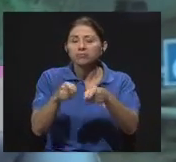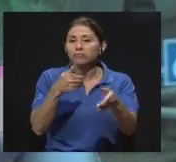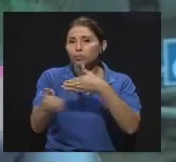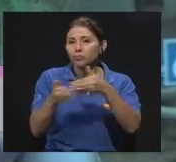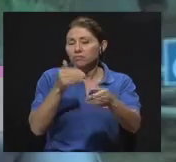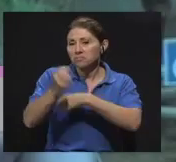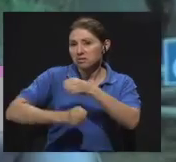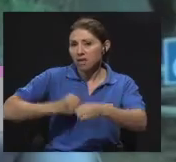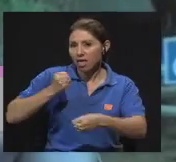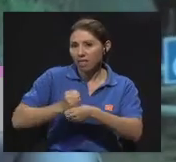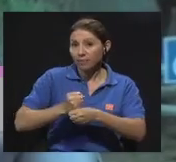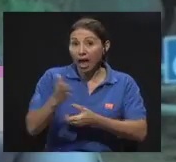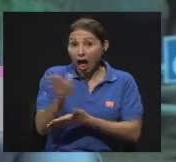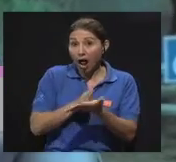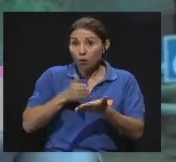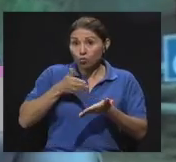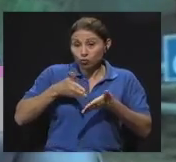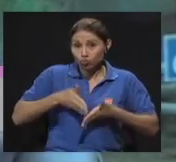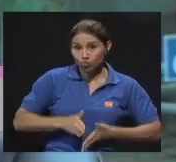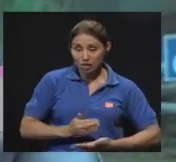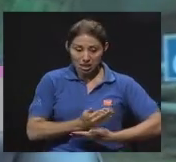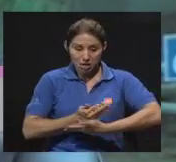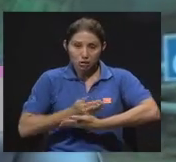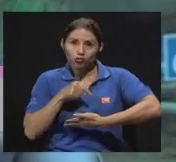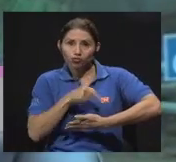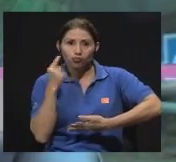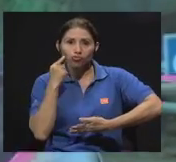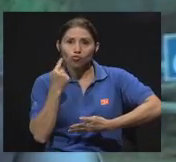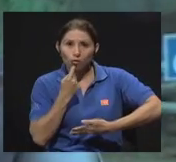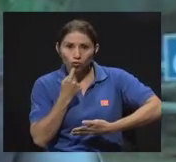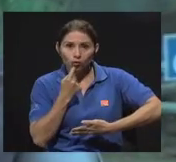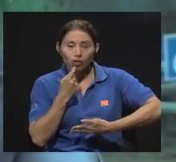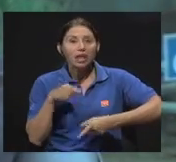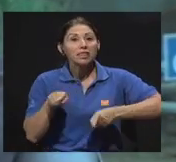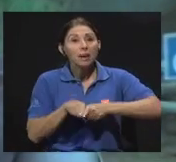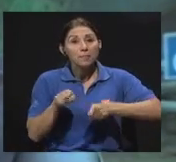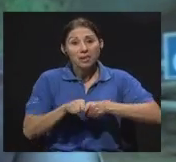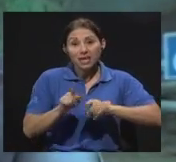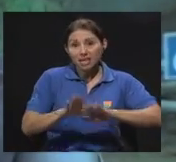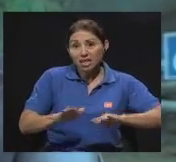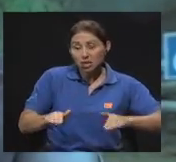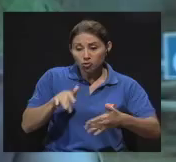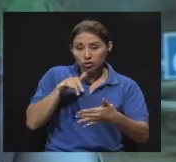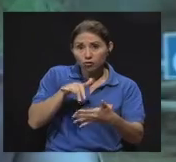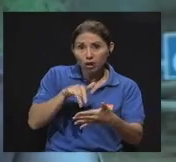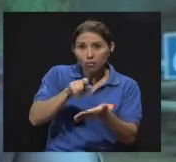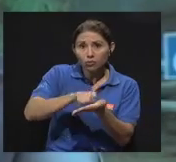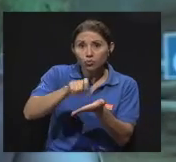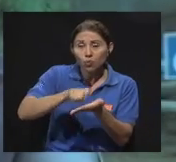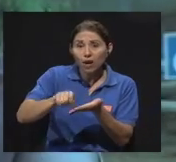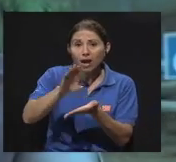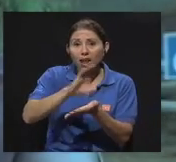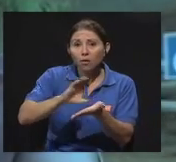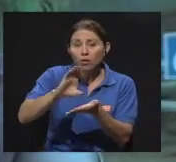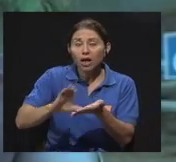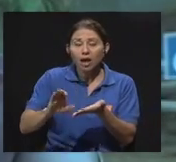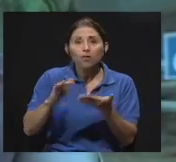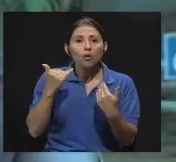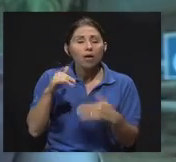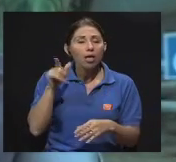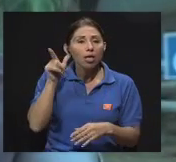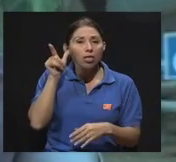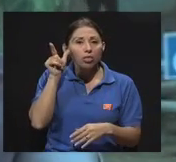Desde edad temprana hay niños que nacen sordos y tenemos pérdida auditiva en escolares, en muchachos jóvenes, por lo que usted